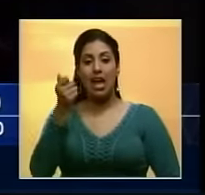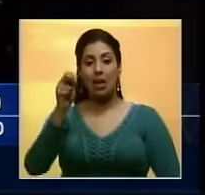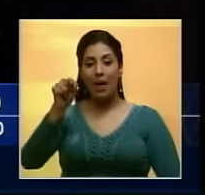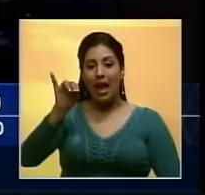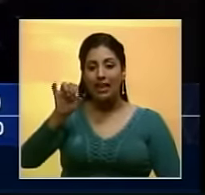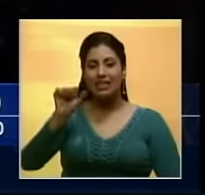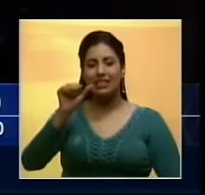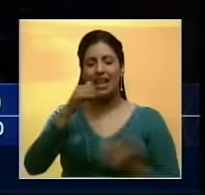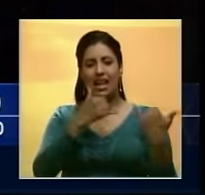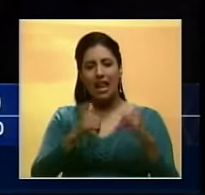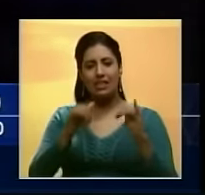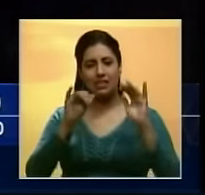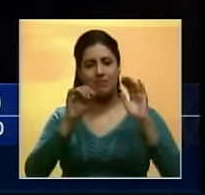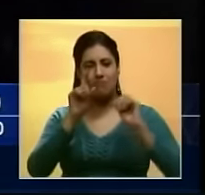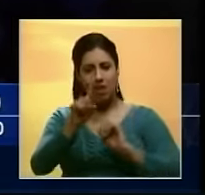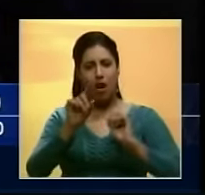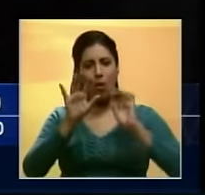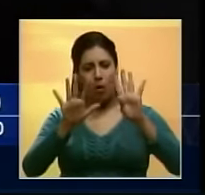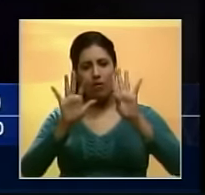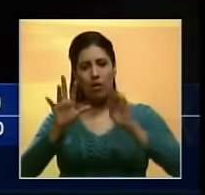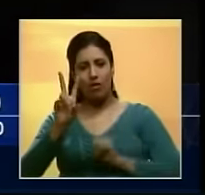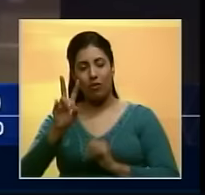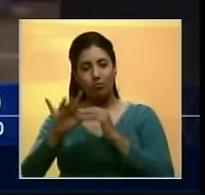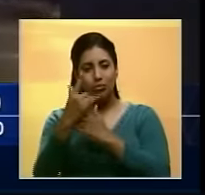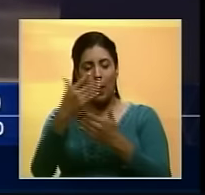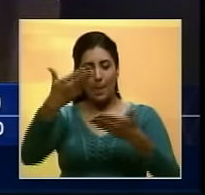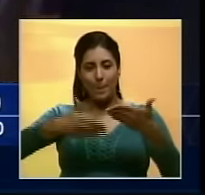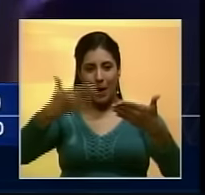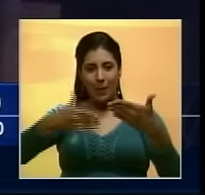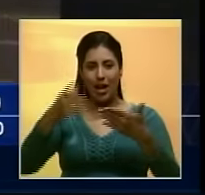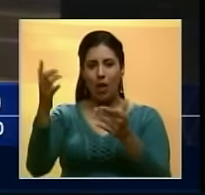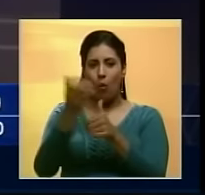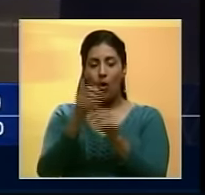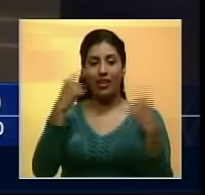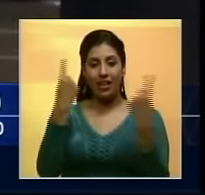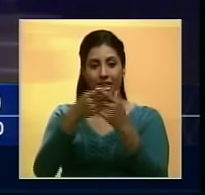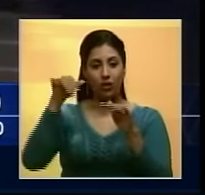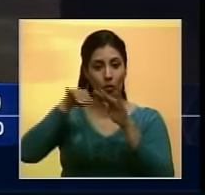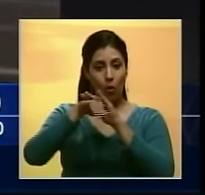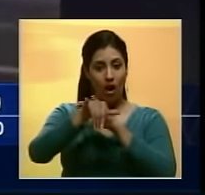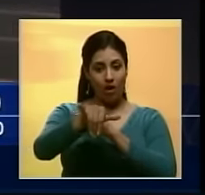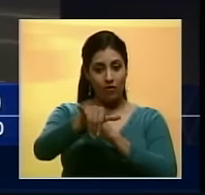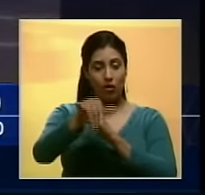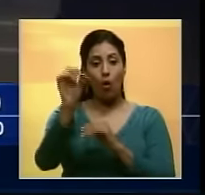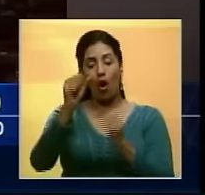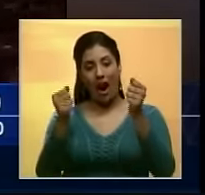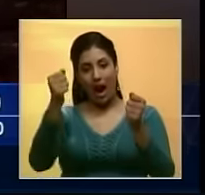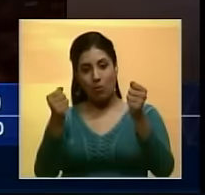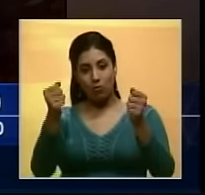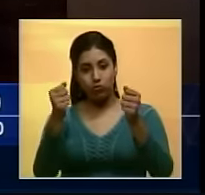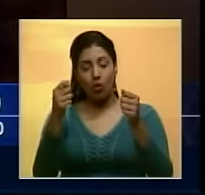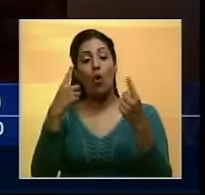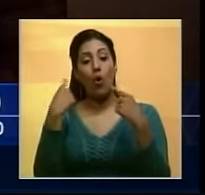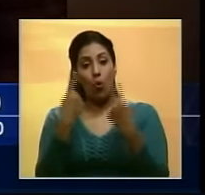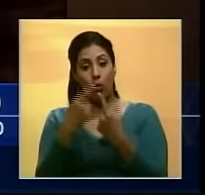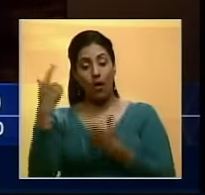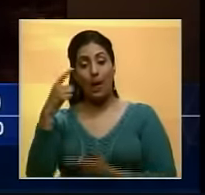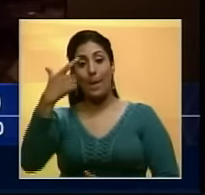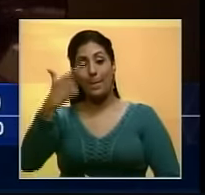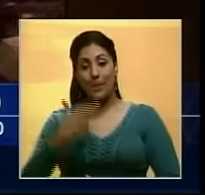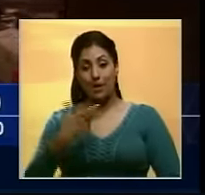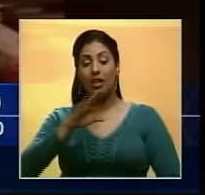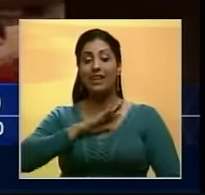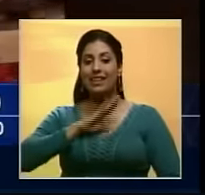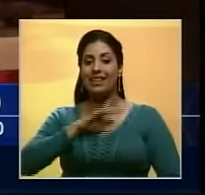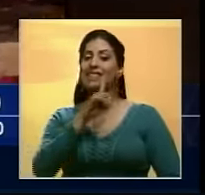nacido en 1992 y cuyo nombre ha aparecido en un documento encontrado en la cabina del avión o del camión, quise decir. Según el diario, el